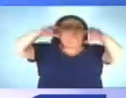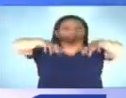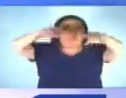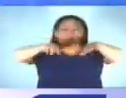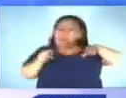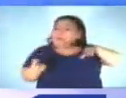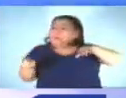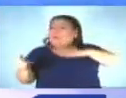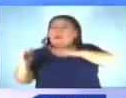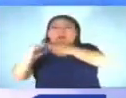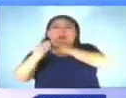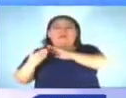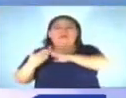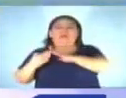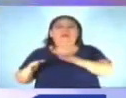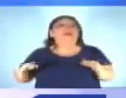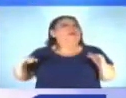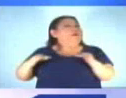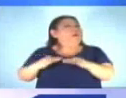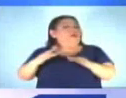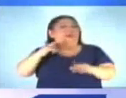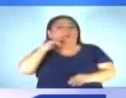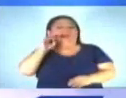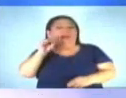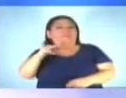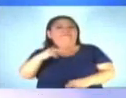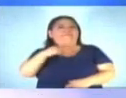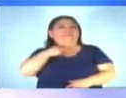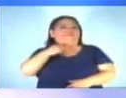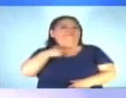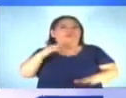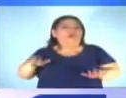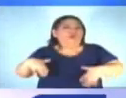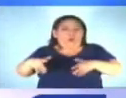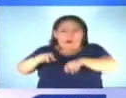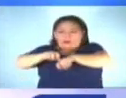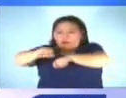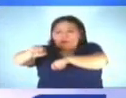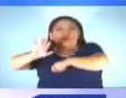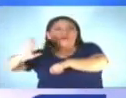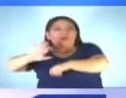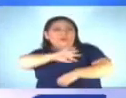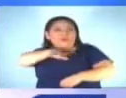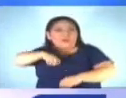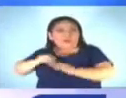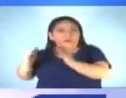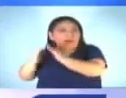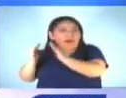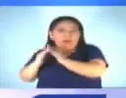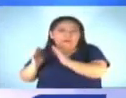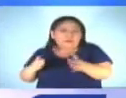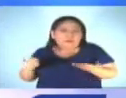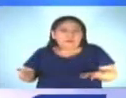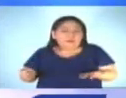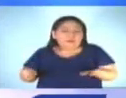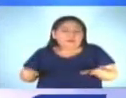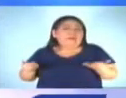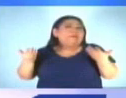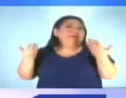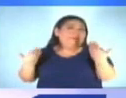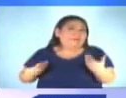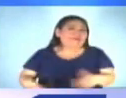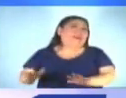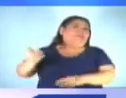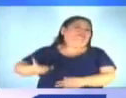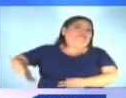Sumado a esto, los residentes también tienen que enfrentarse a la falta de escrituras de propiedad de sus lotes, esto a pesar que tienen